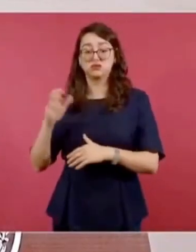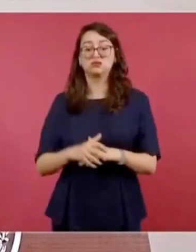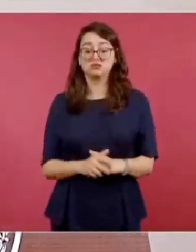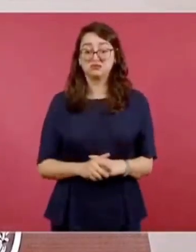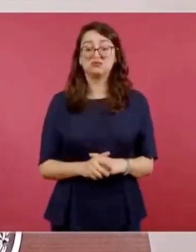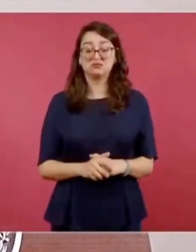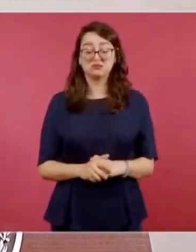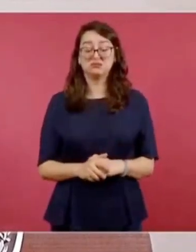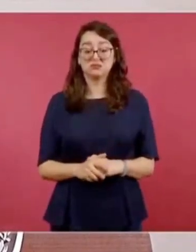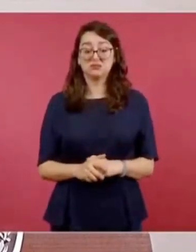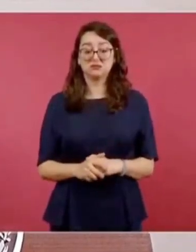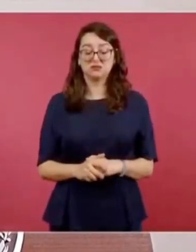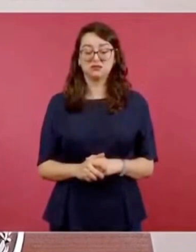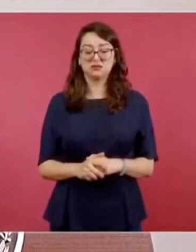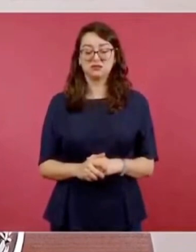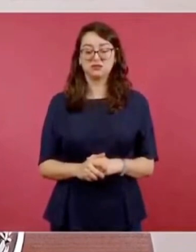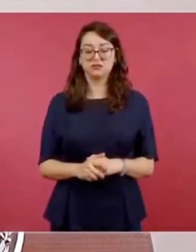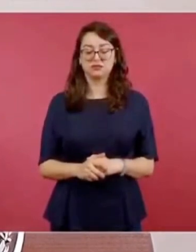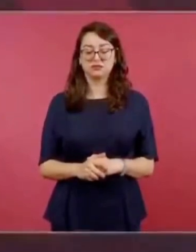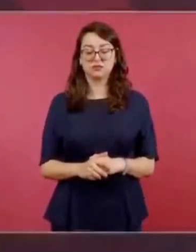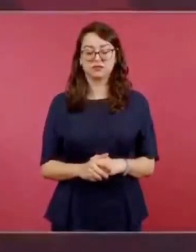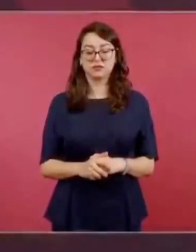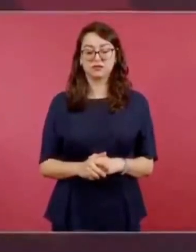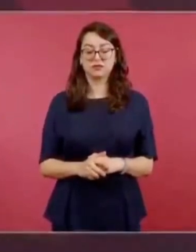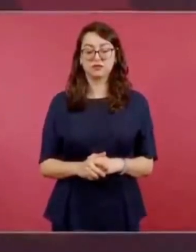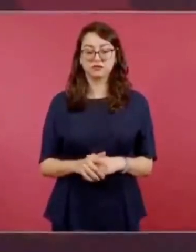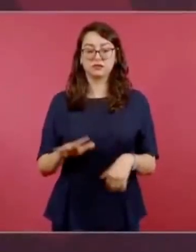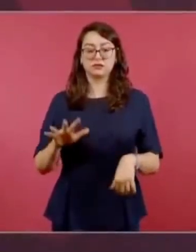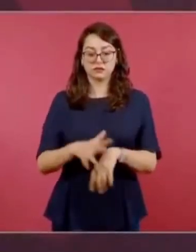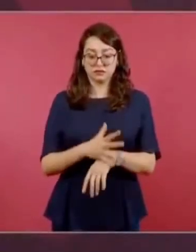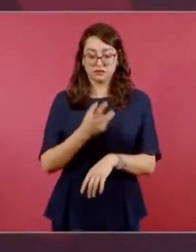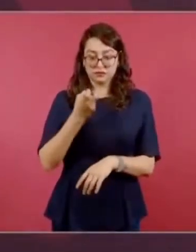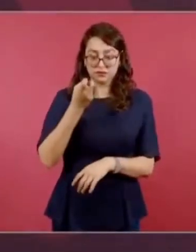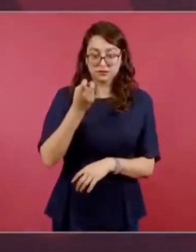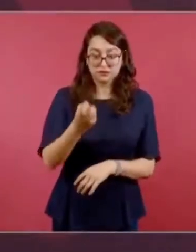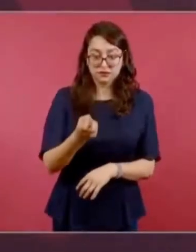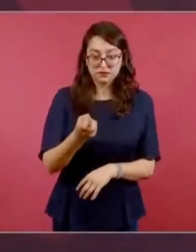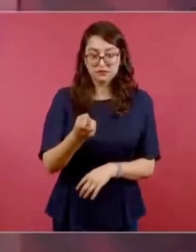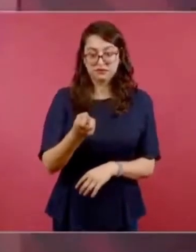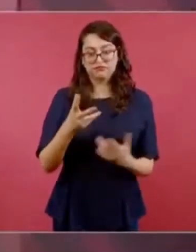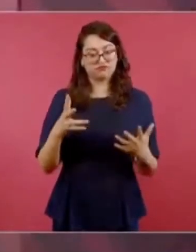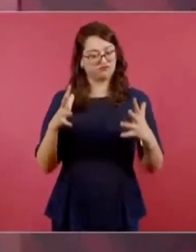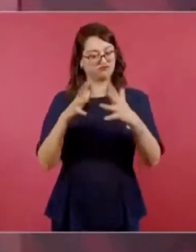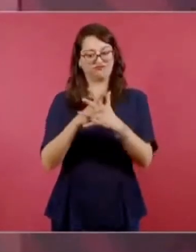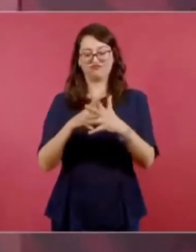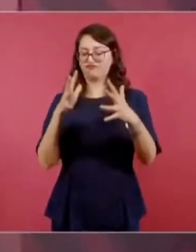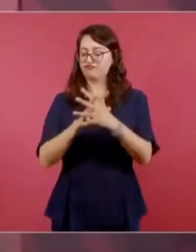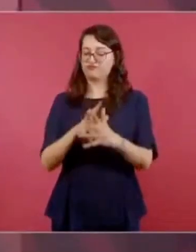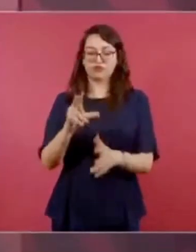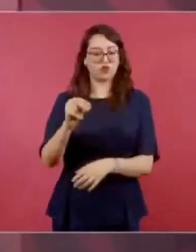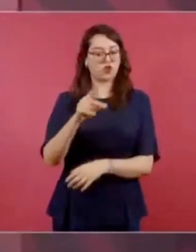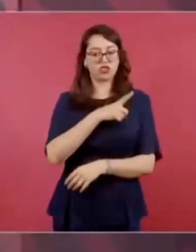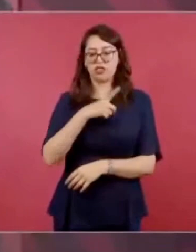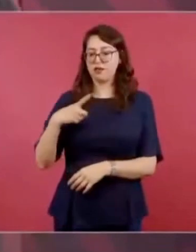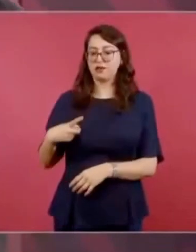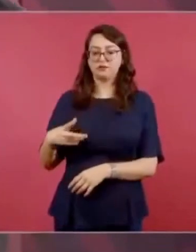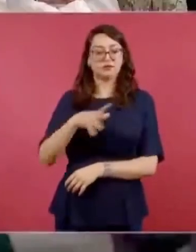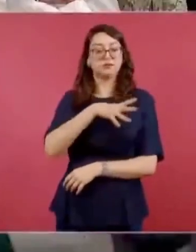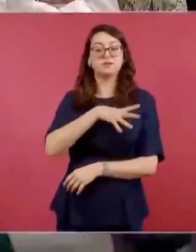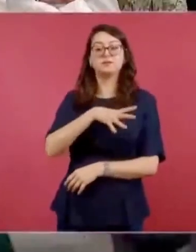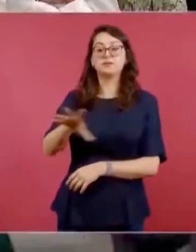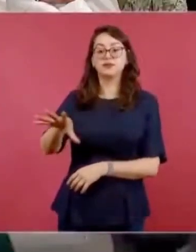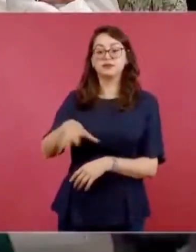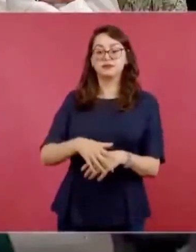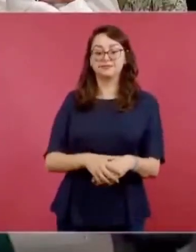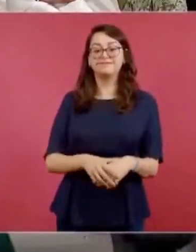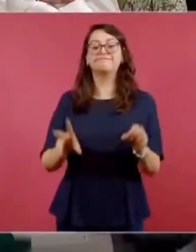por eso no a la guerra, sí